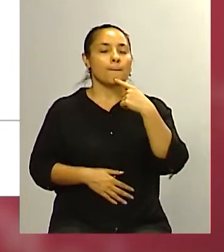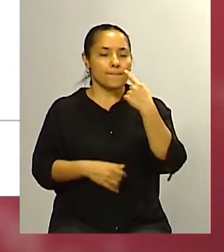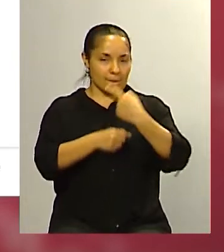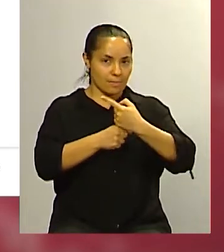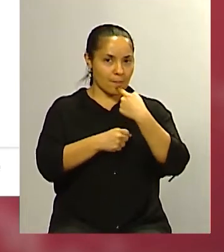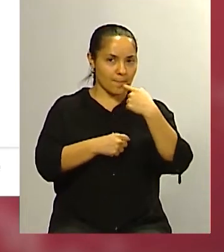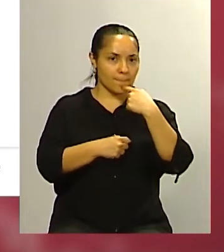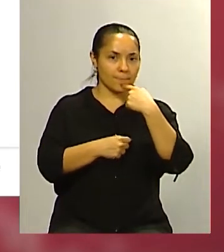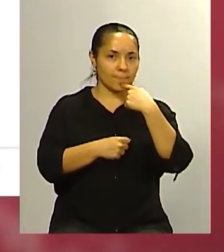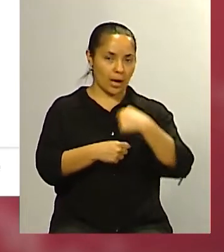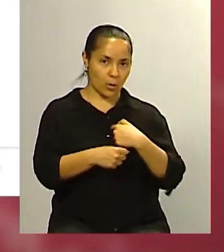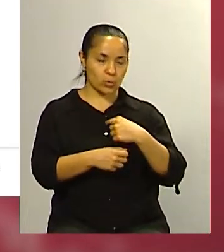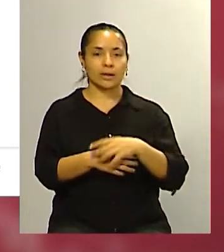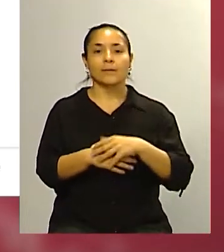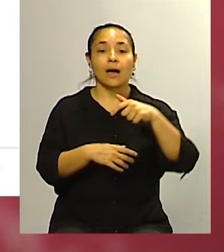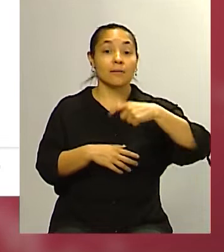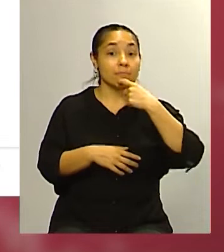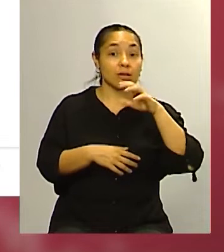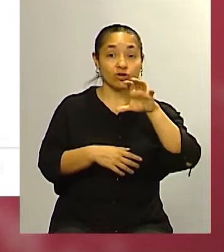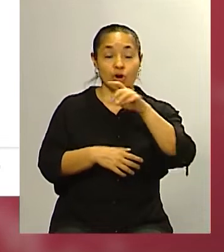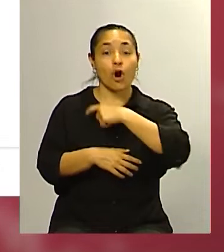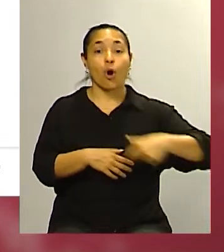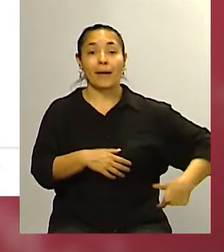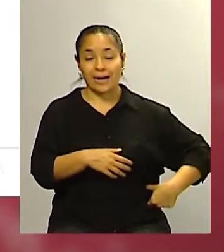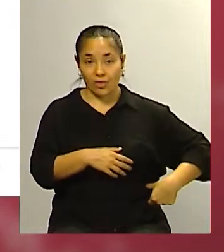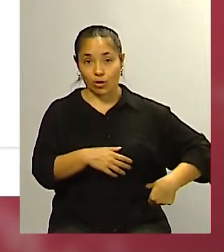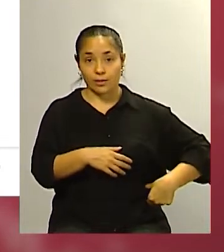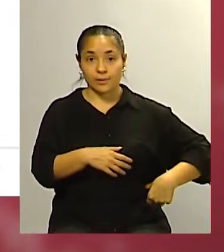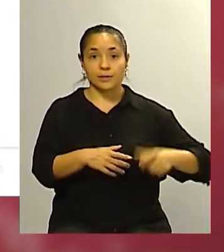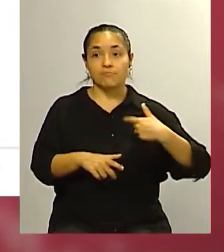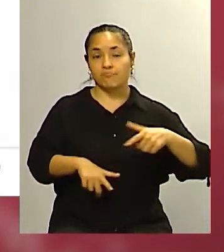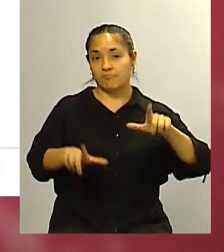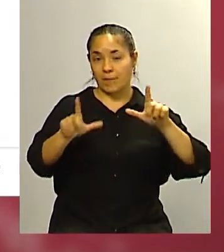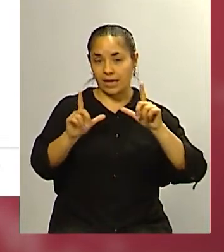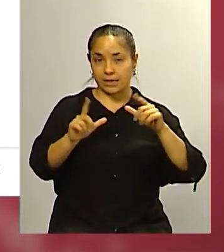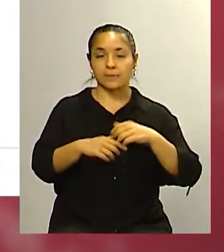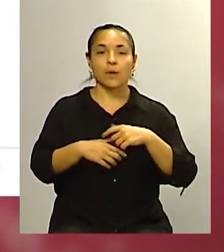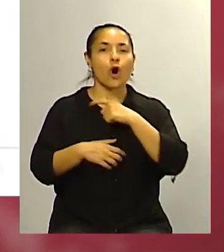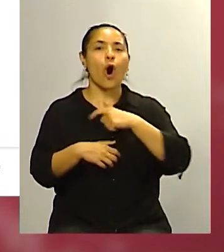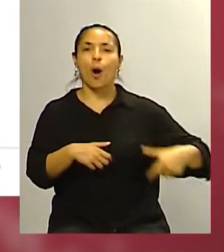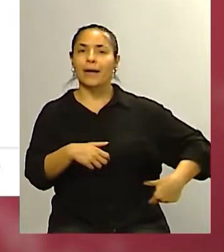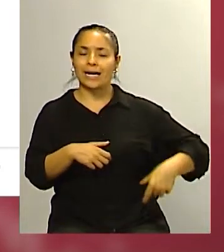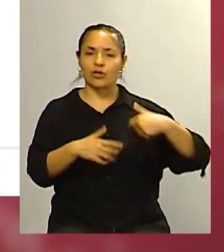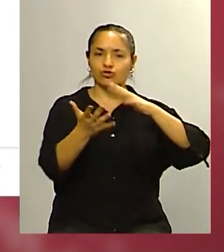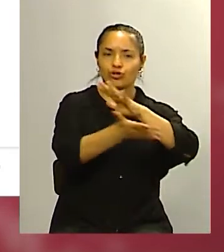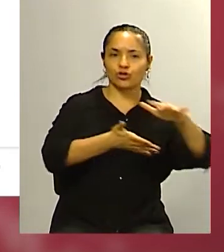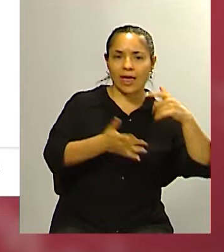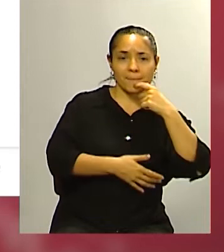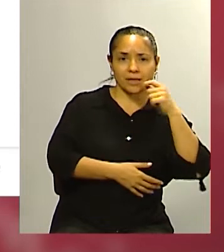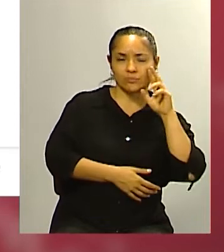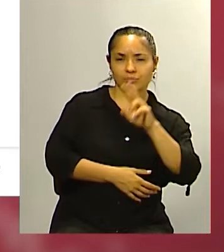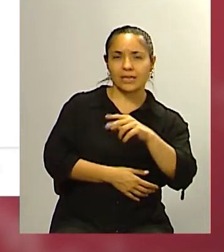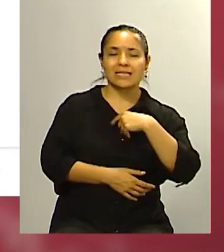empiezo hoy en Mendoza la imagen del gobernador notamos que la imagen del gobernador tenemos un